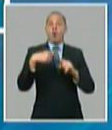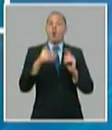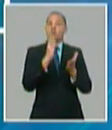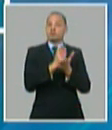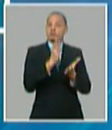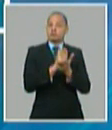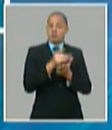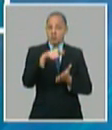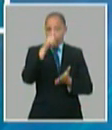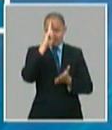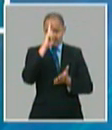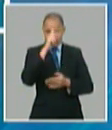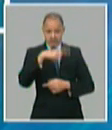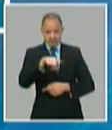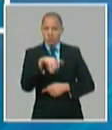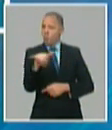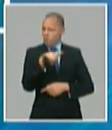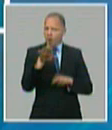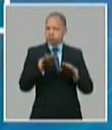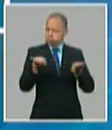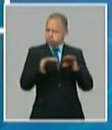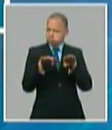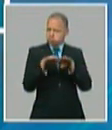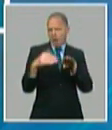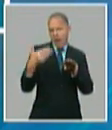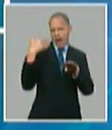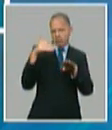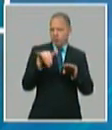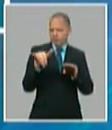de actividad similares a los que hemos tenido